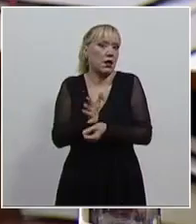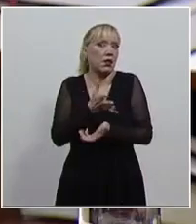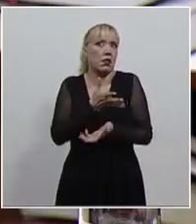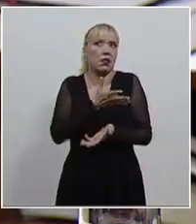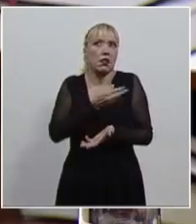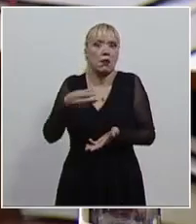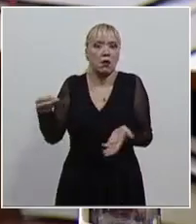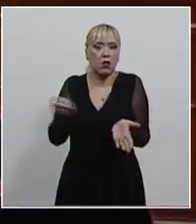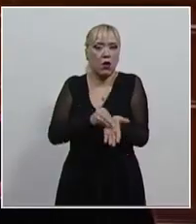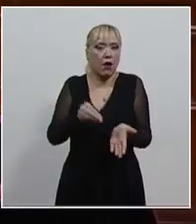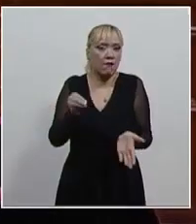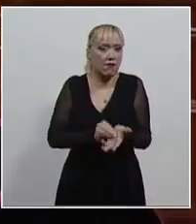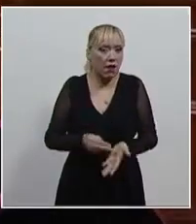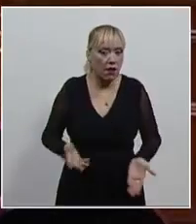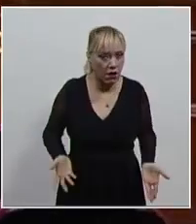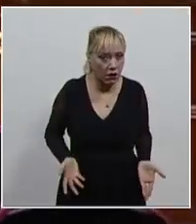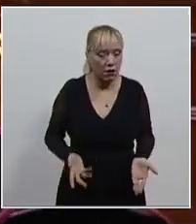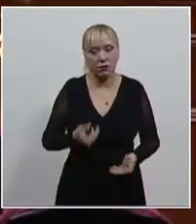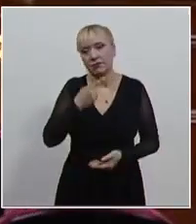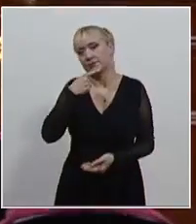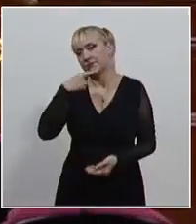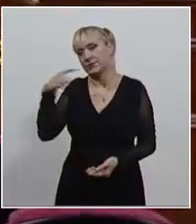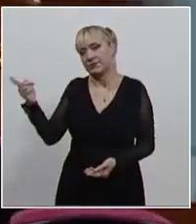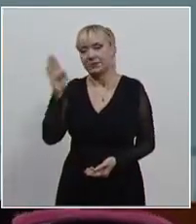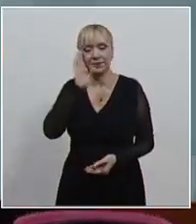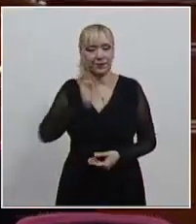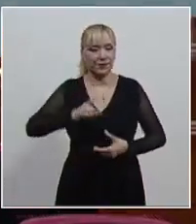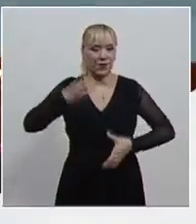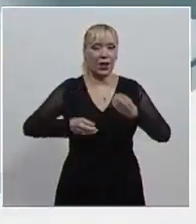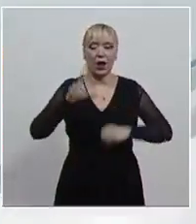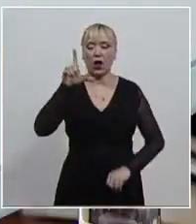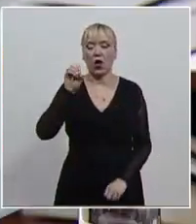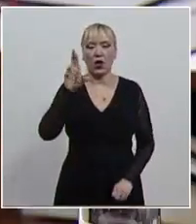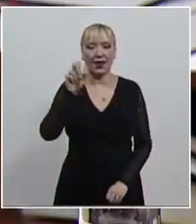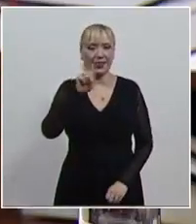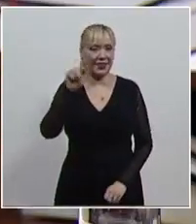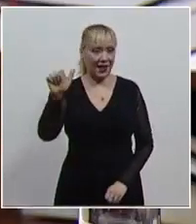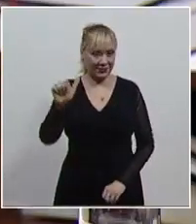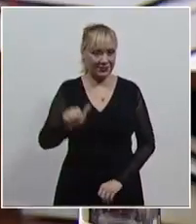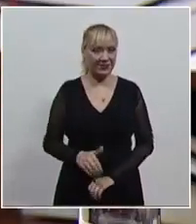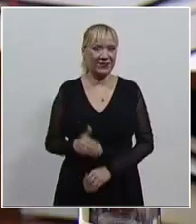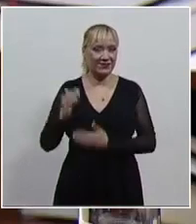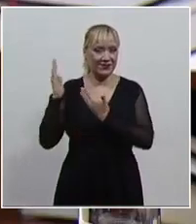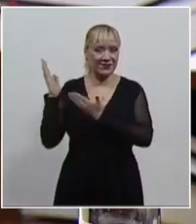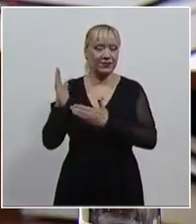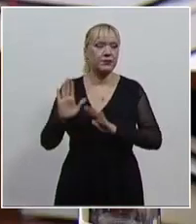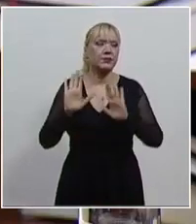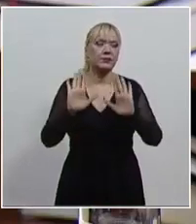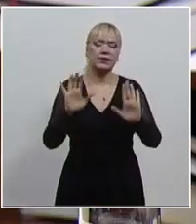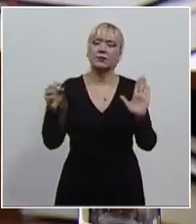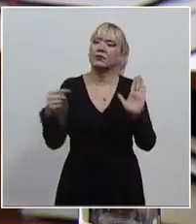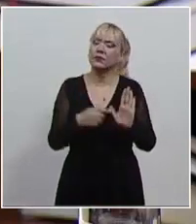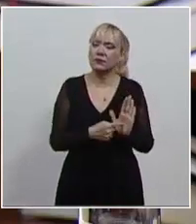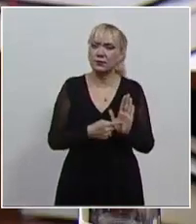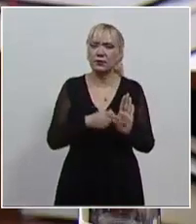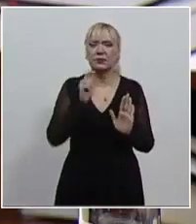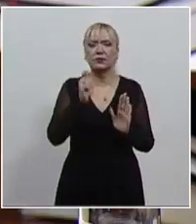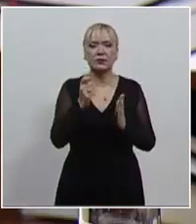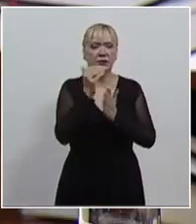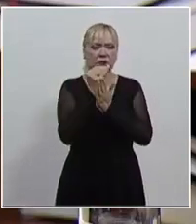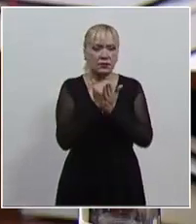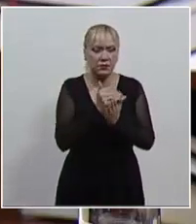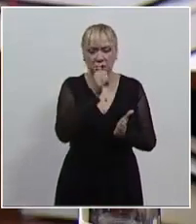a escuchar a la ministra ponente, Loreta Ortizal. Al respecto, se considera que los preceptos